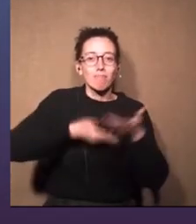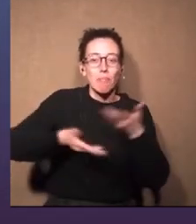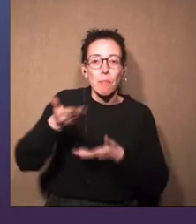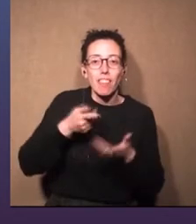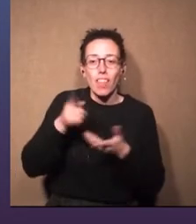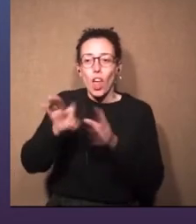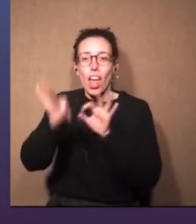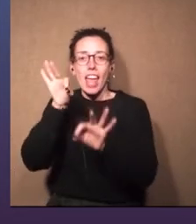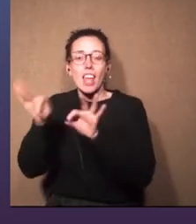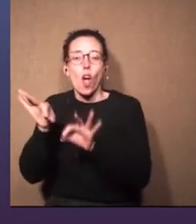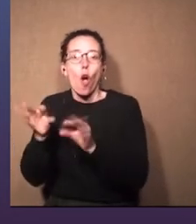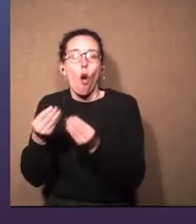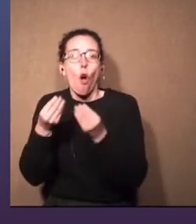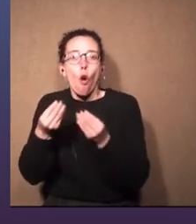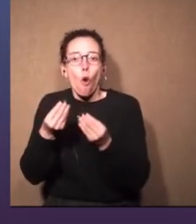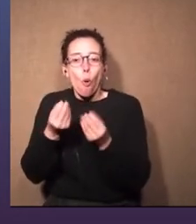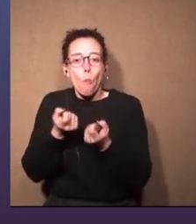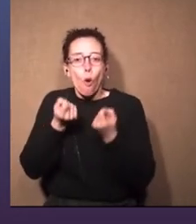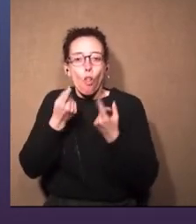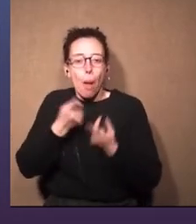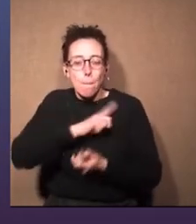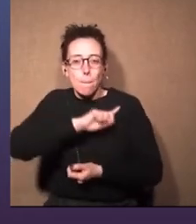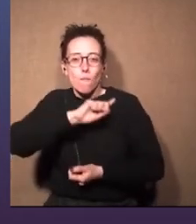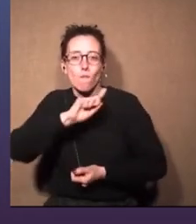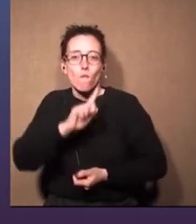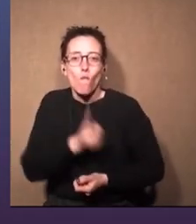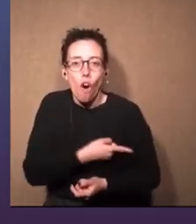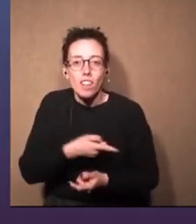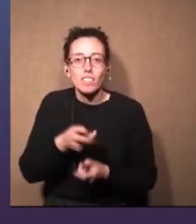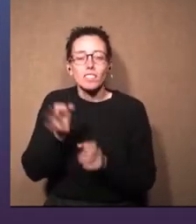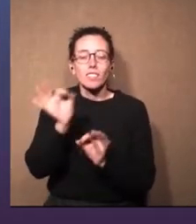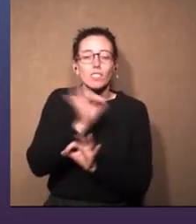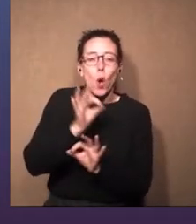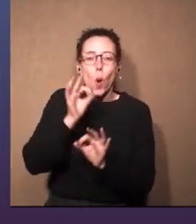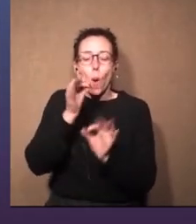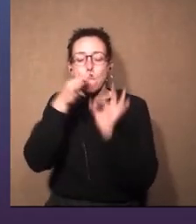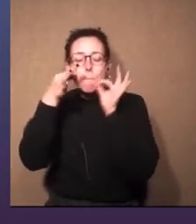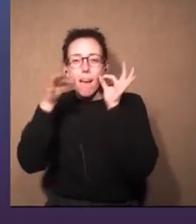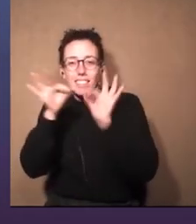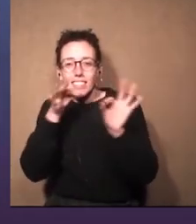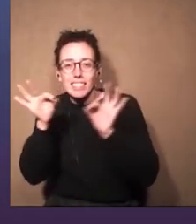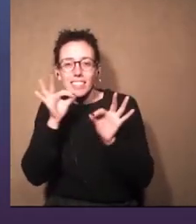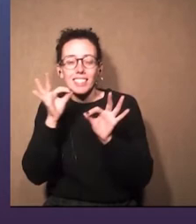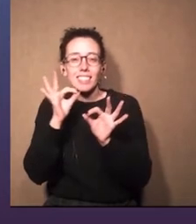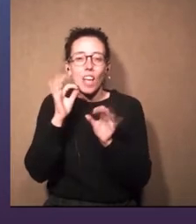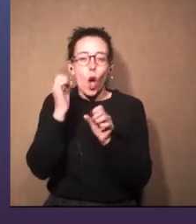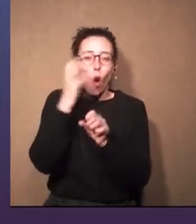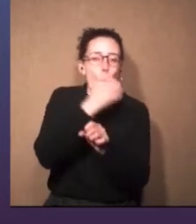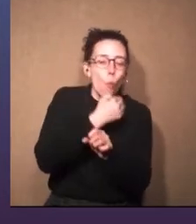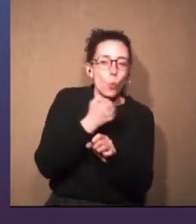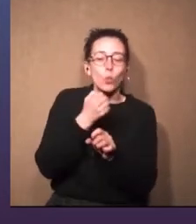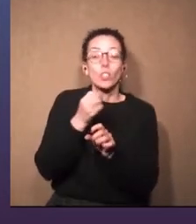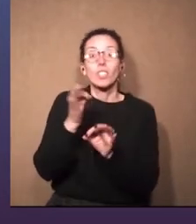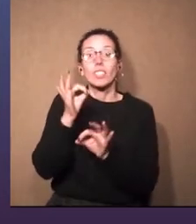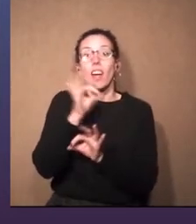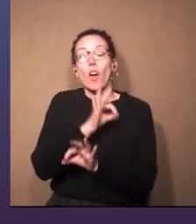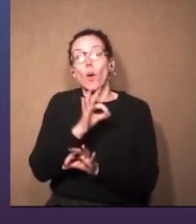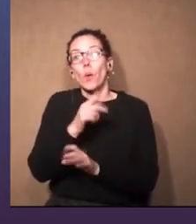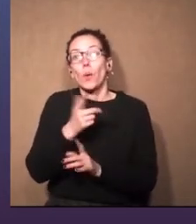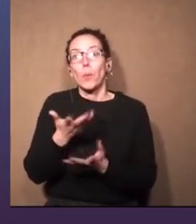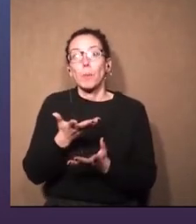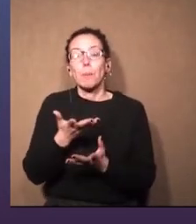eligiendo cómo potenciar o cómo maquillar, cómo ocultar, cómo